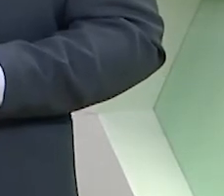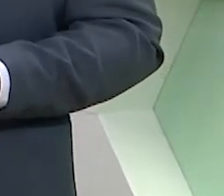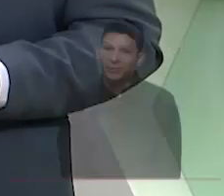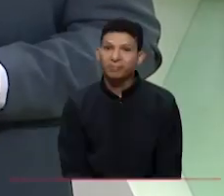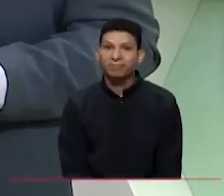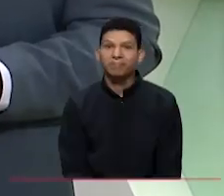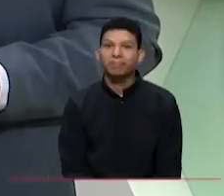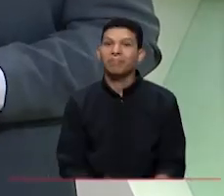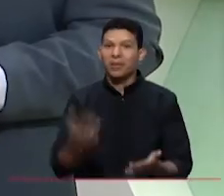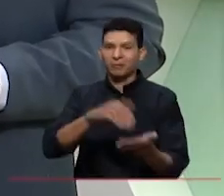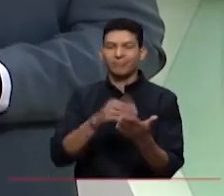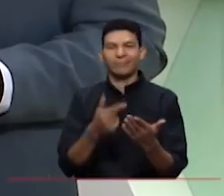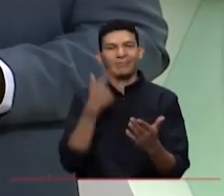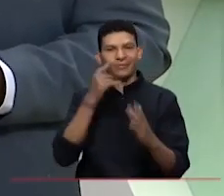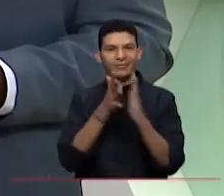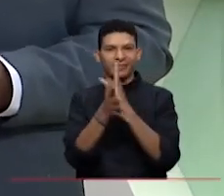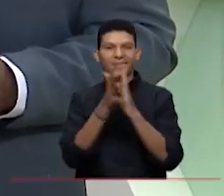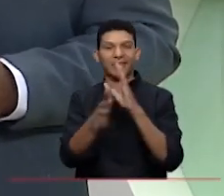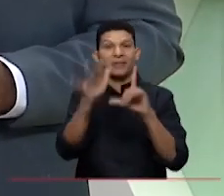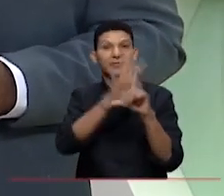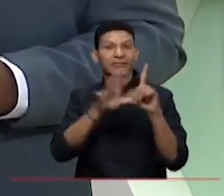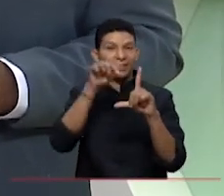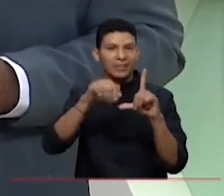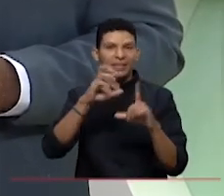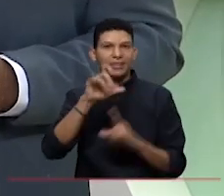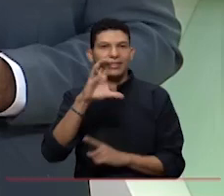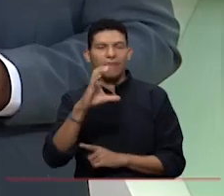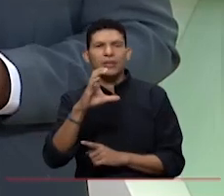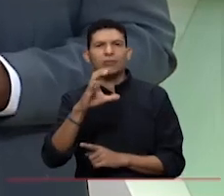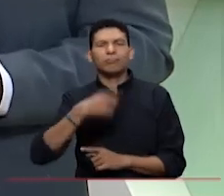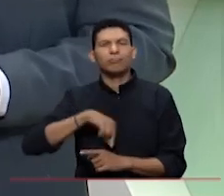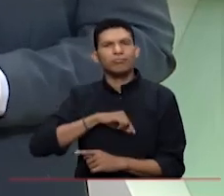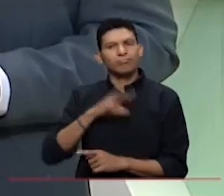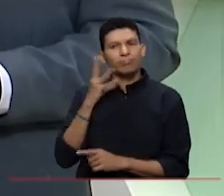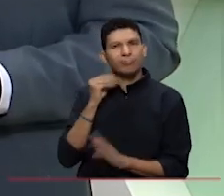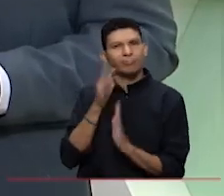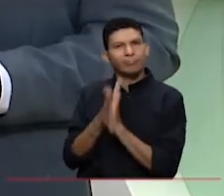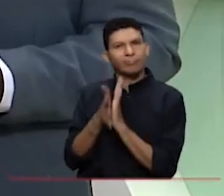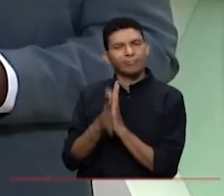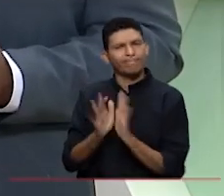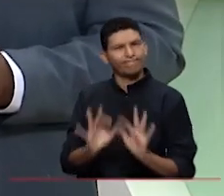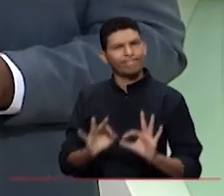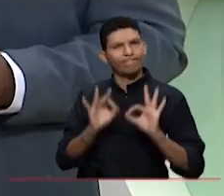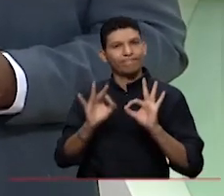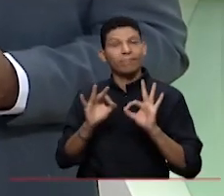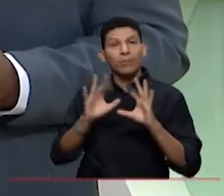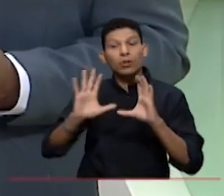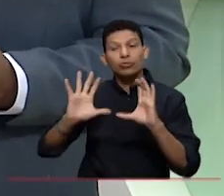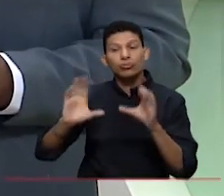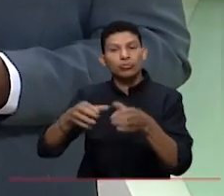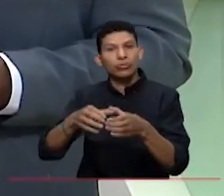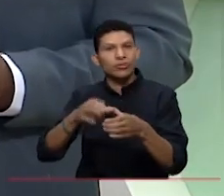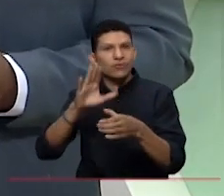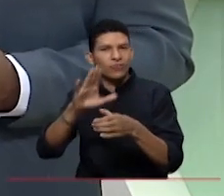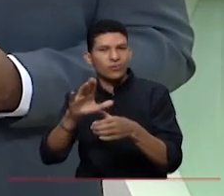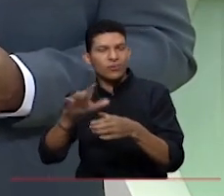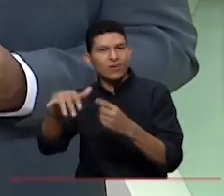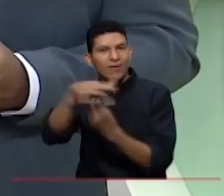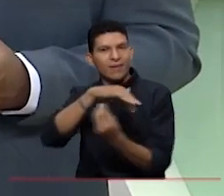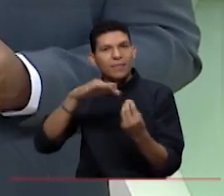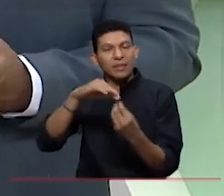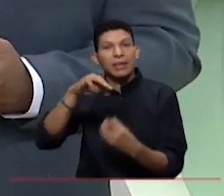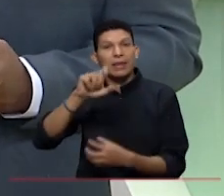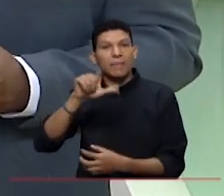Volvemos con el informativo CBC y para hablar de la experiencia exitosa de la Unidad Ambiental Costera Complejo